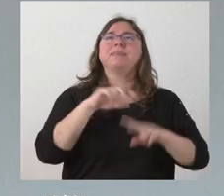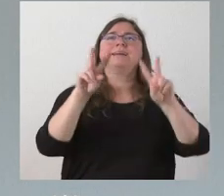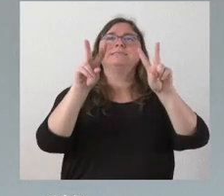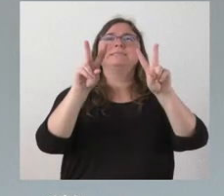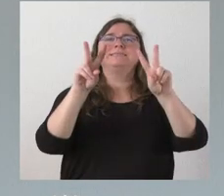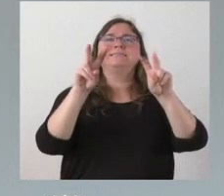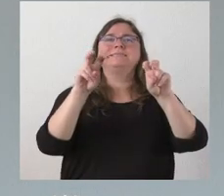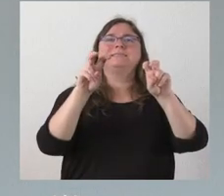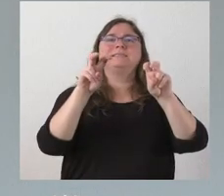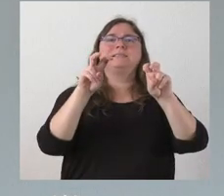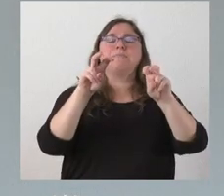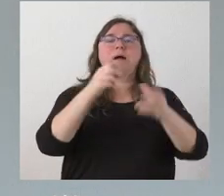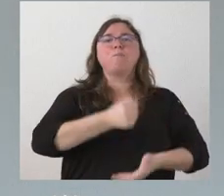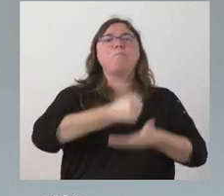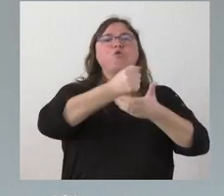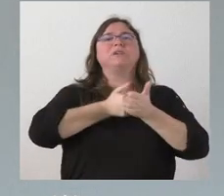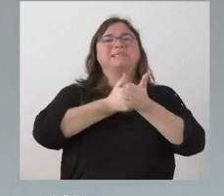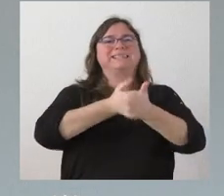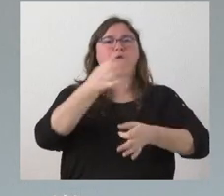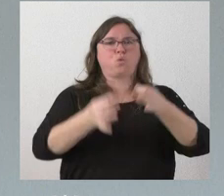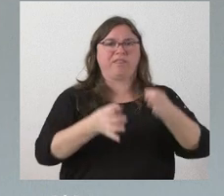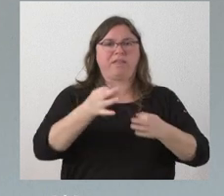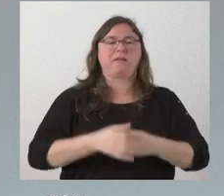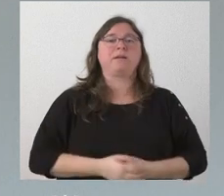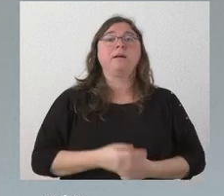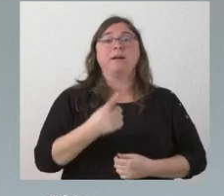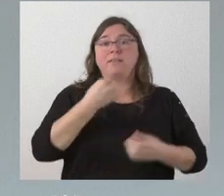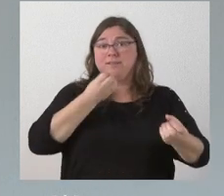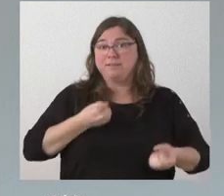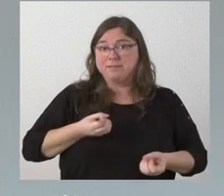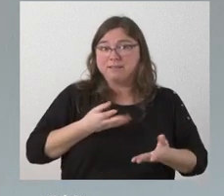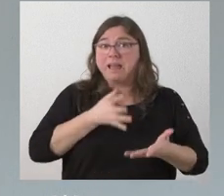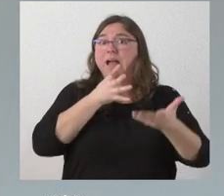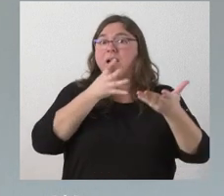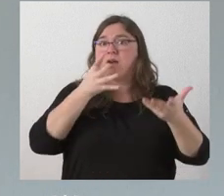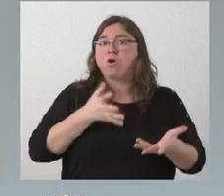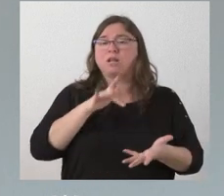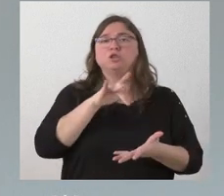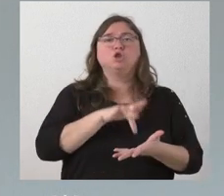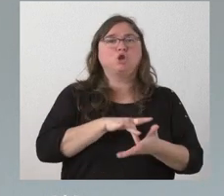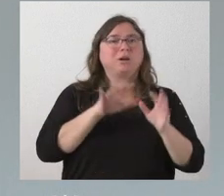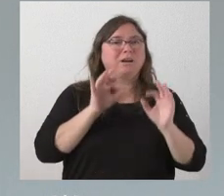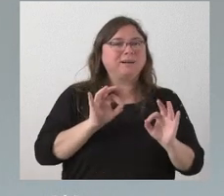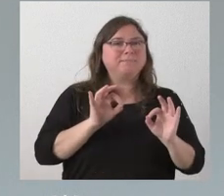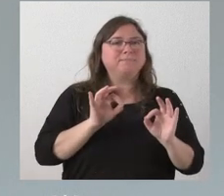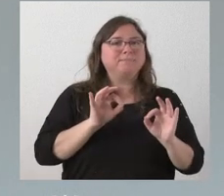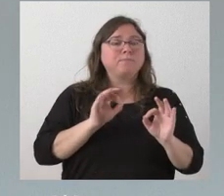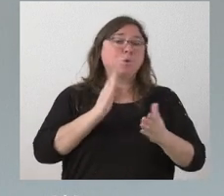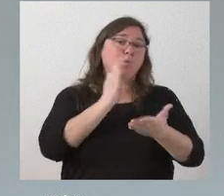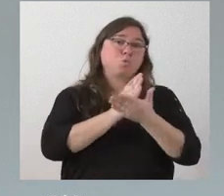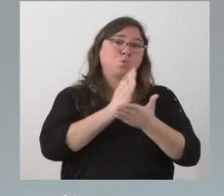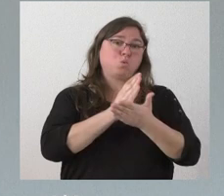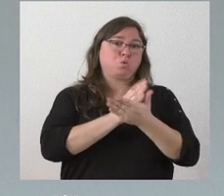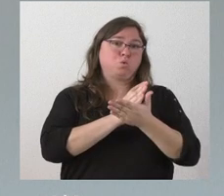a la bolsa de secretarios informar de que en este momento se están celebrando los correspondientes cursos